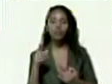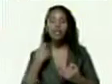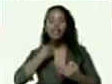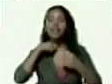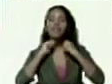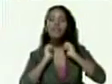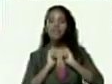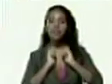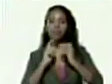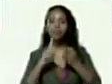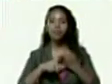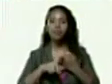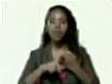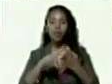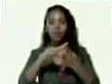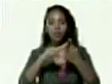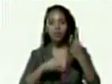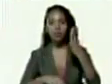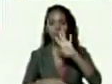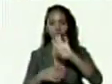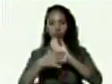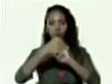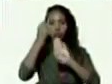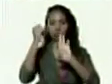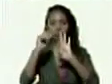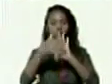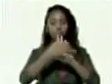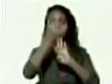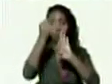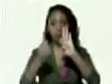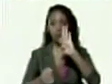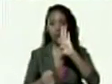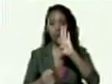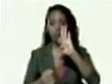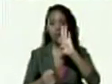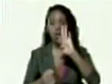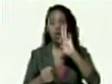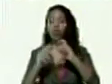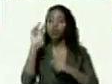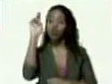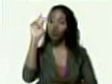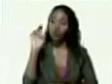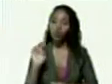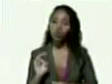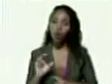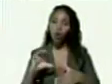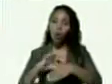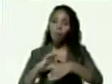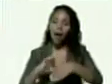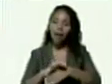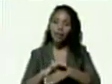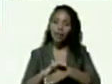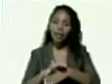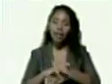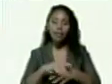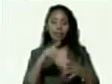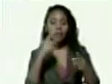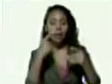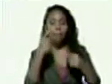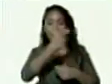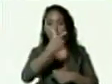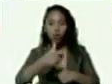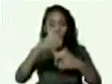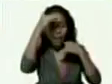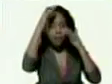vicepresidente Nahuara por ustedes tres todos los martes de casos atendidos pero